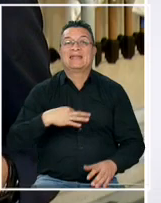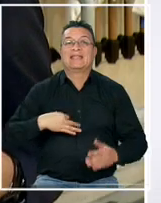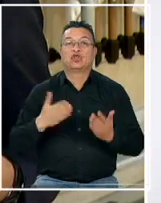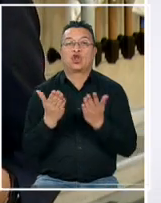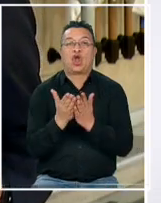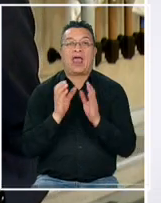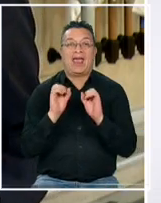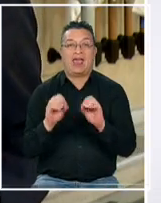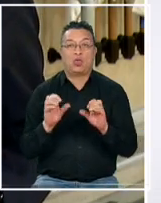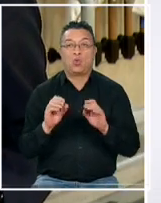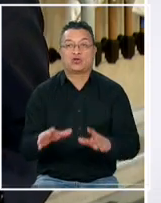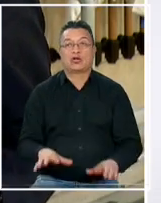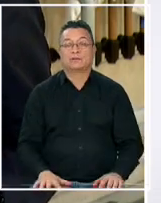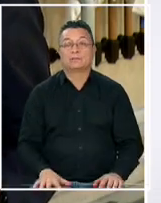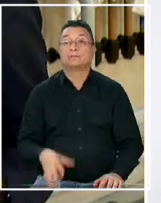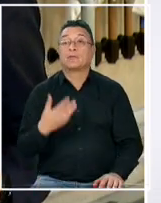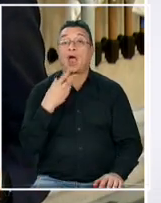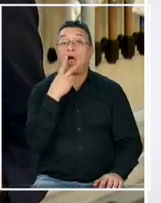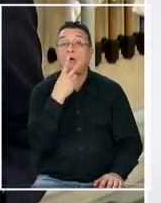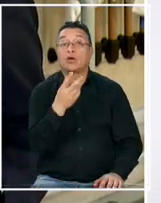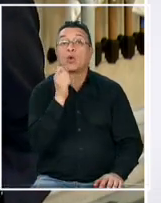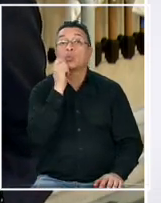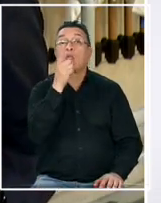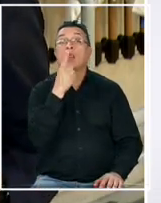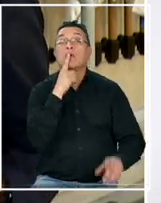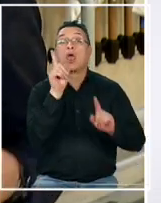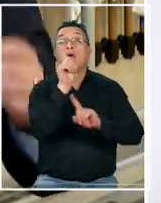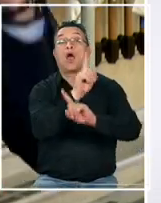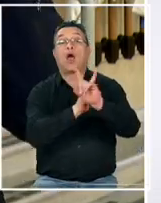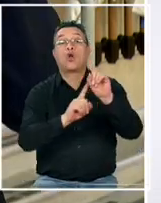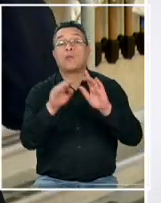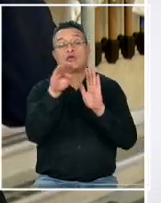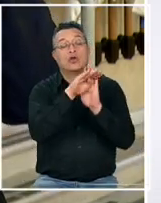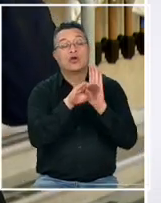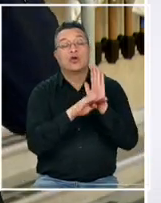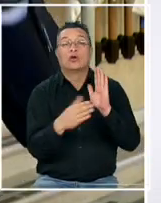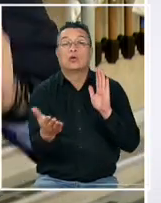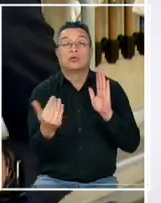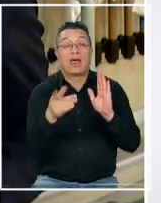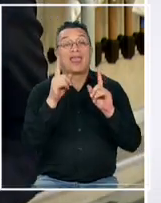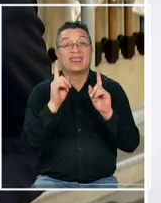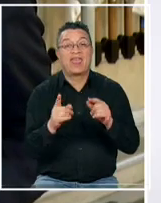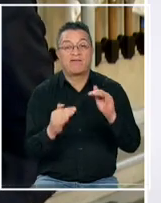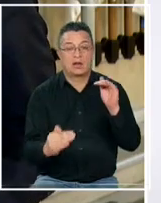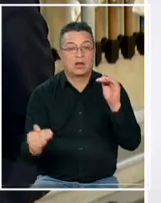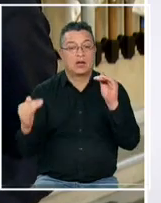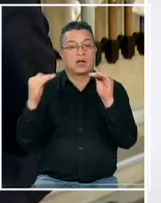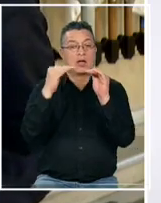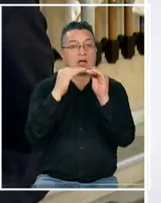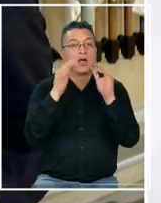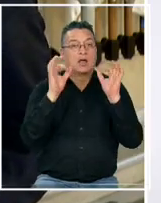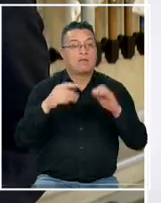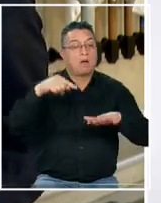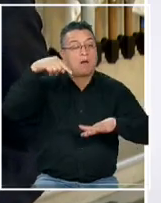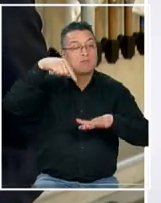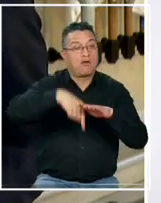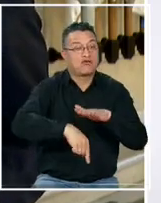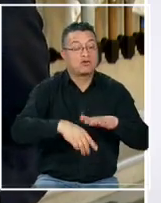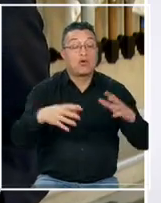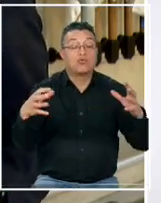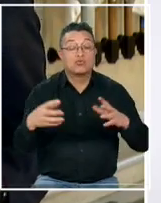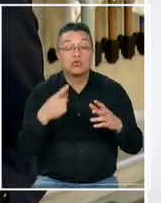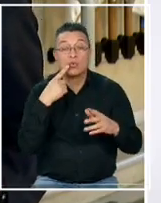Educación. Vamos a ver cuáles son los argumentos porque los argumentos para una acusación tienen que ser mucho más profundos y